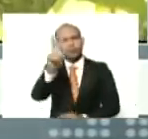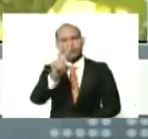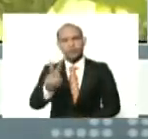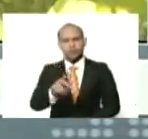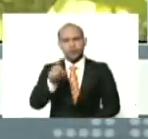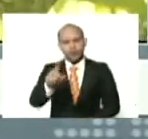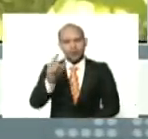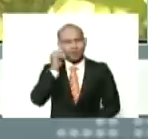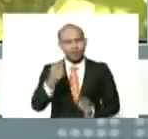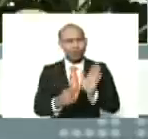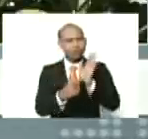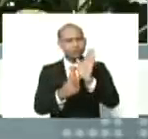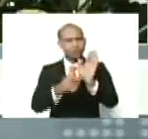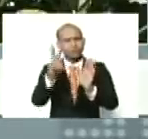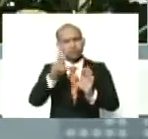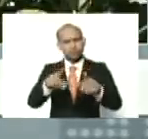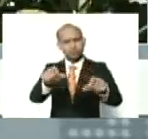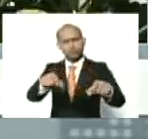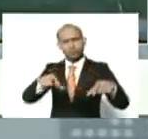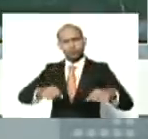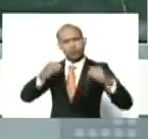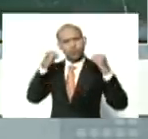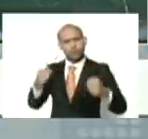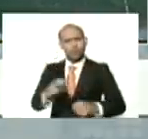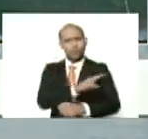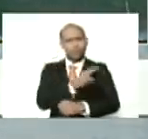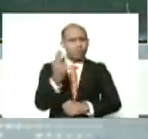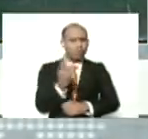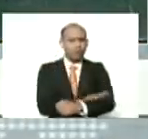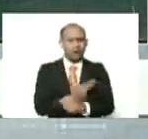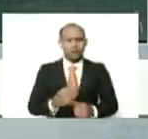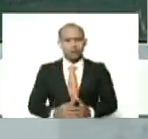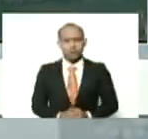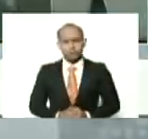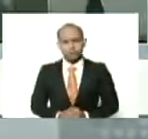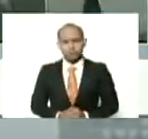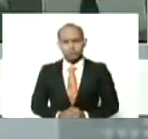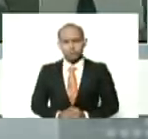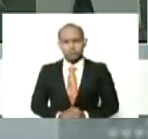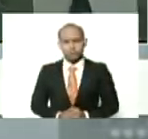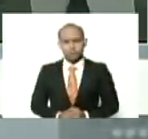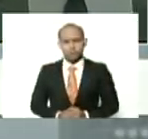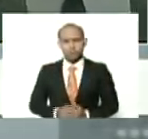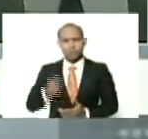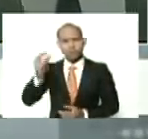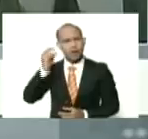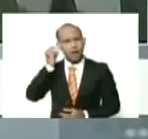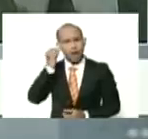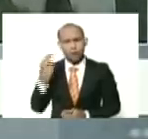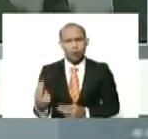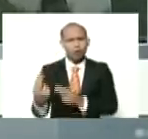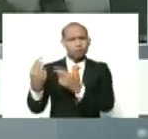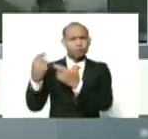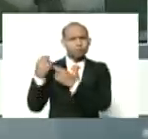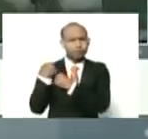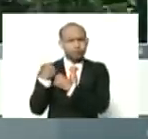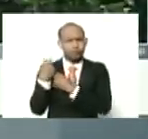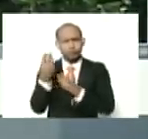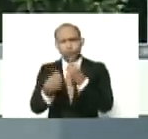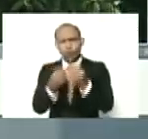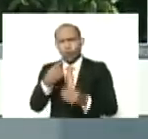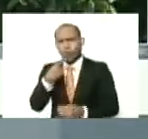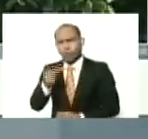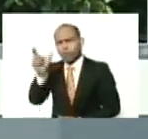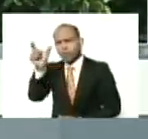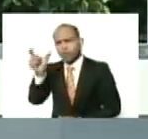mujer venezolana lo que se embragueta, compadre, como se dice, se pone, como dice Eglés,